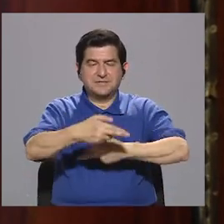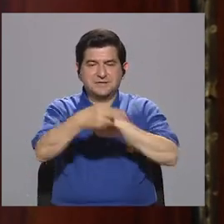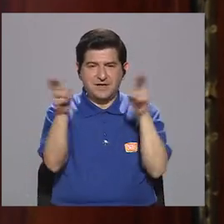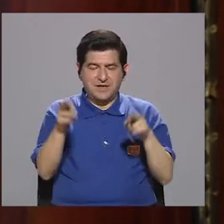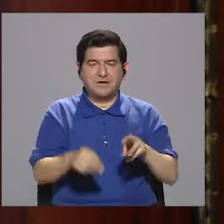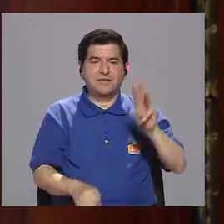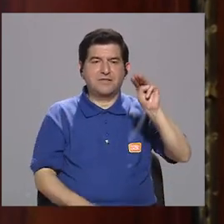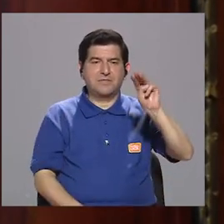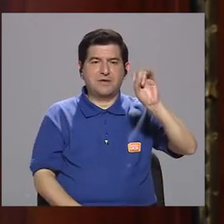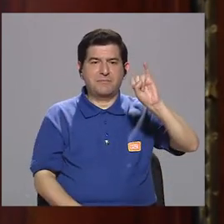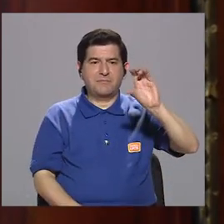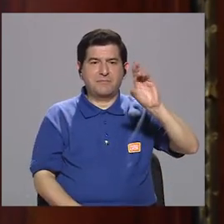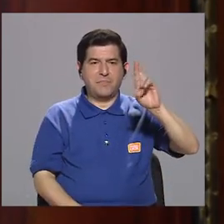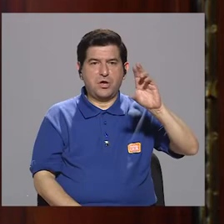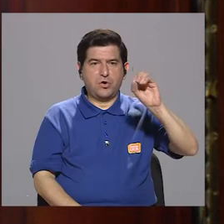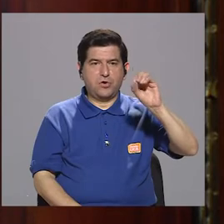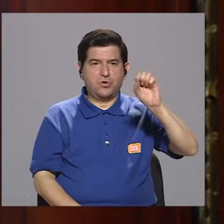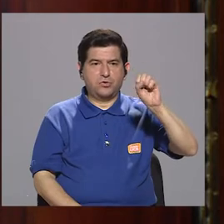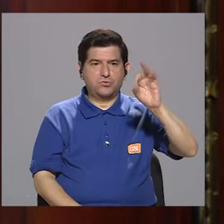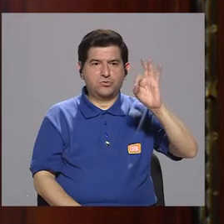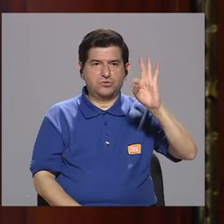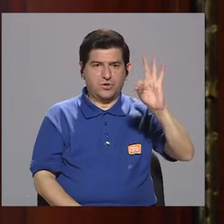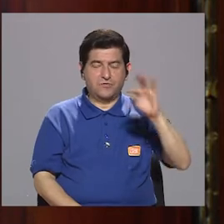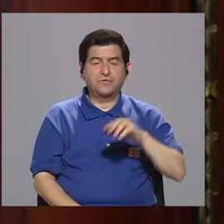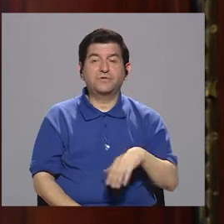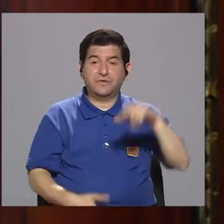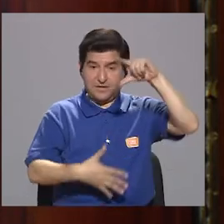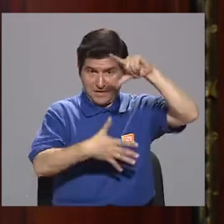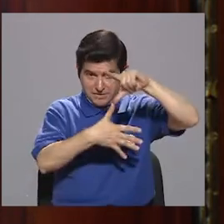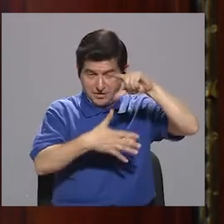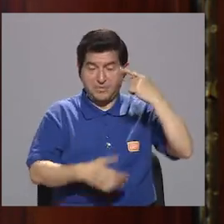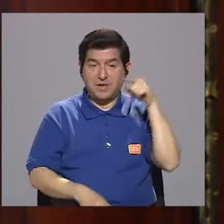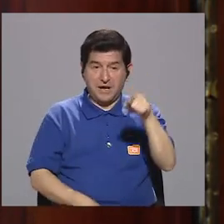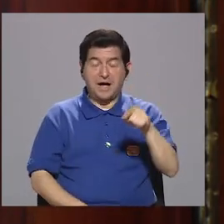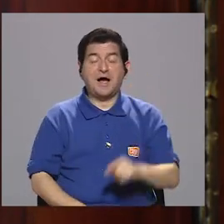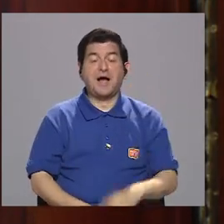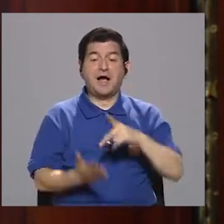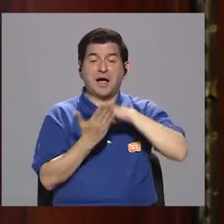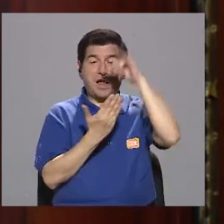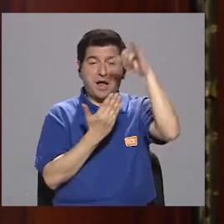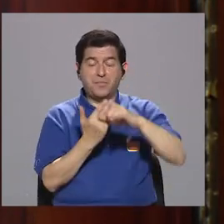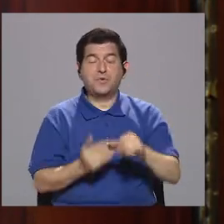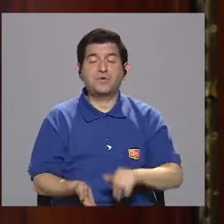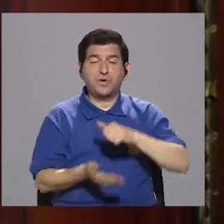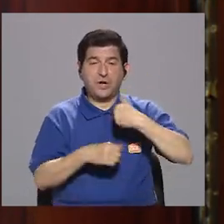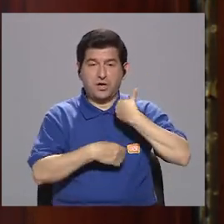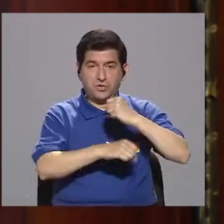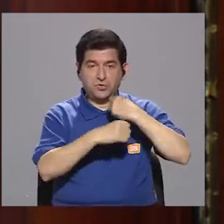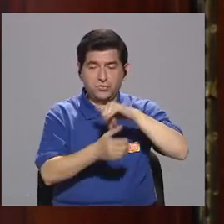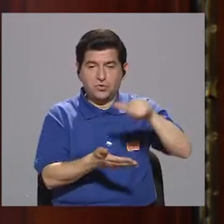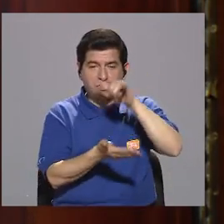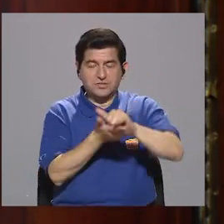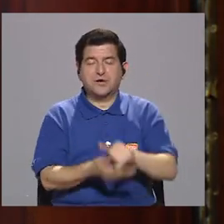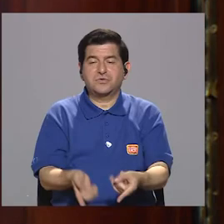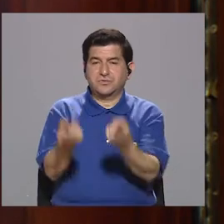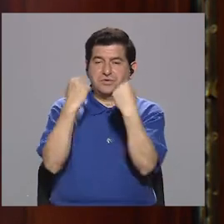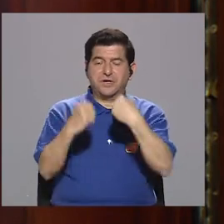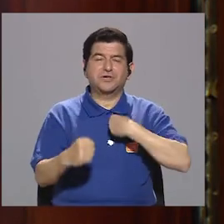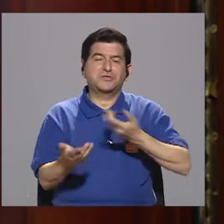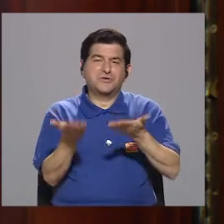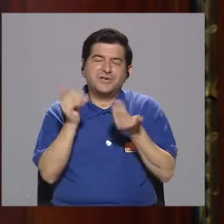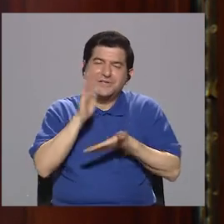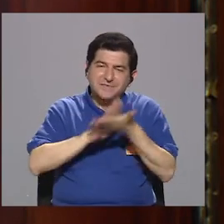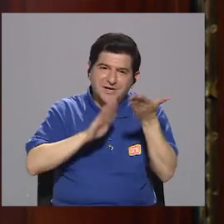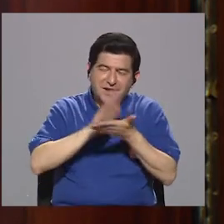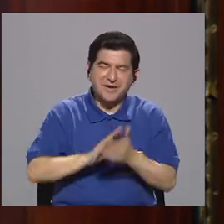América Latina que vino atraída y convocada por este proyecto de la Municipalidad de San José. A mí me gustaría retirarme